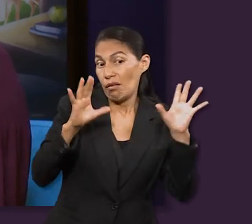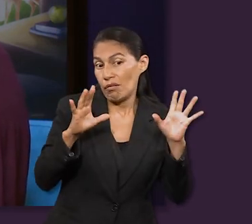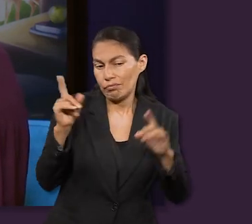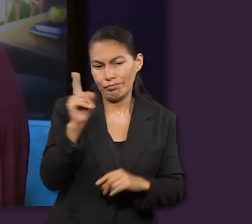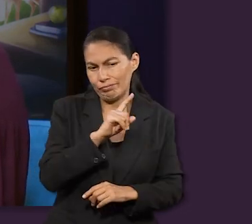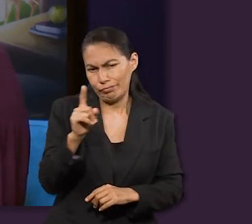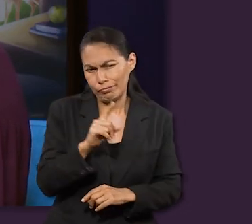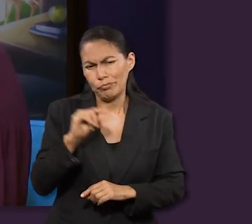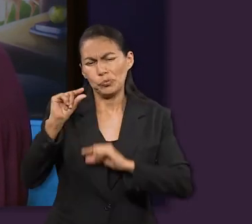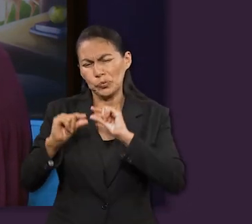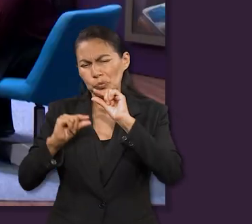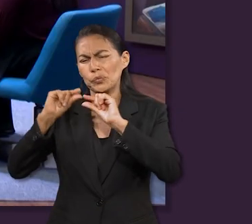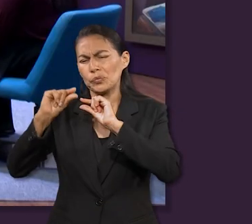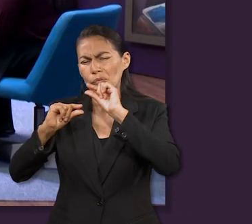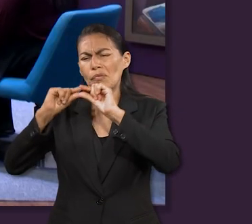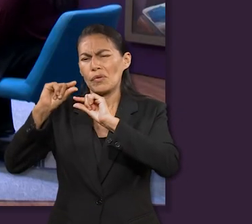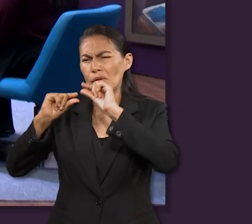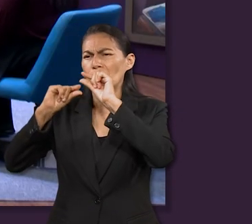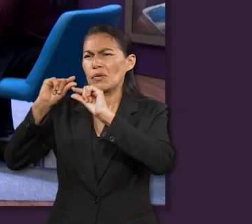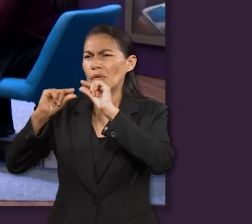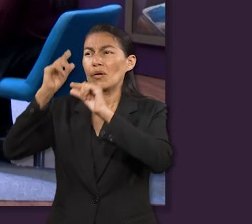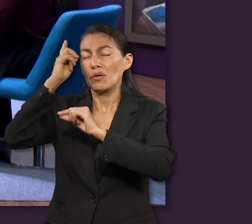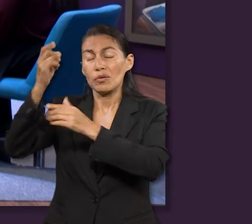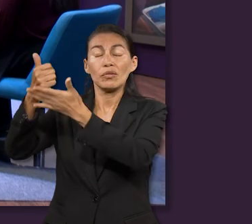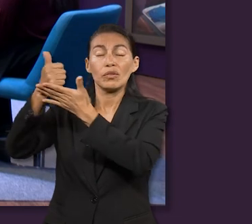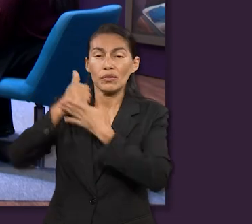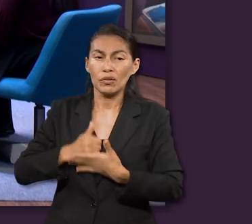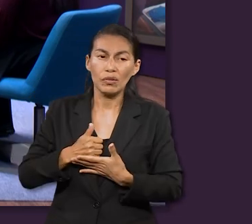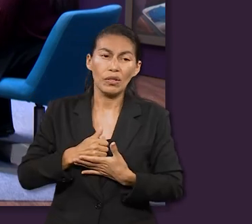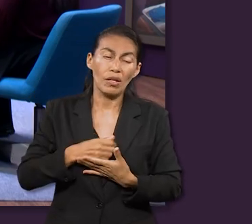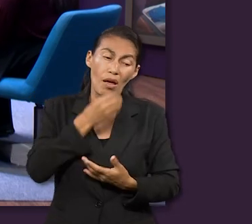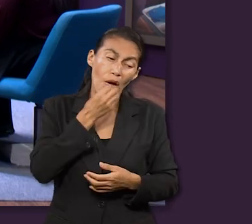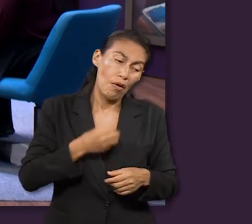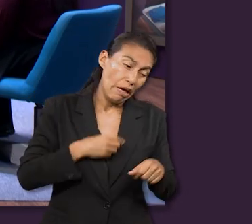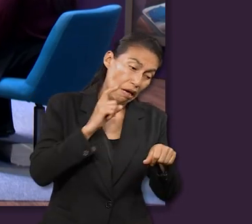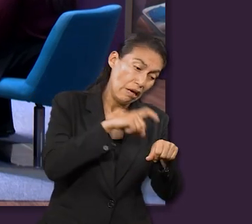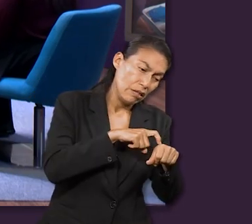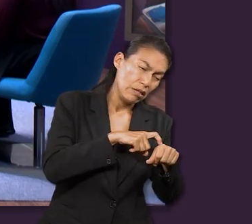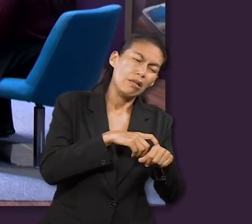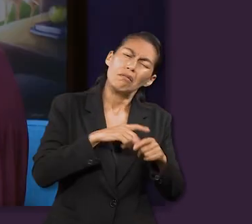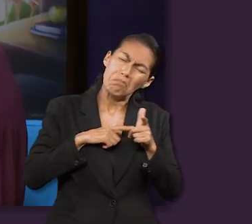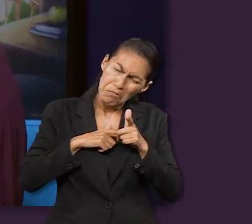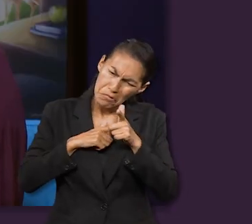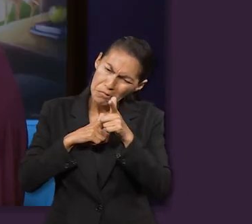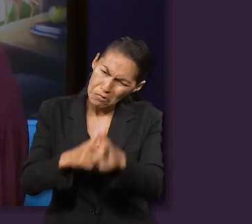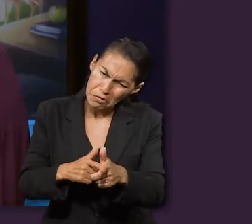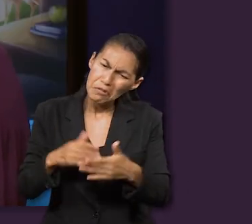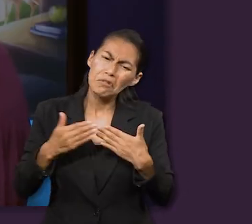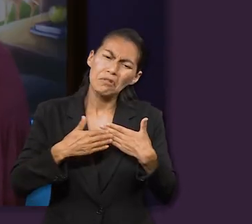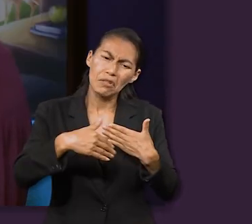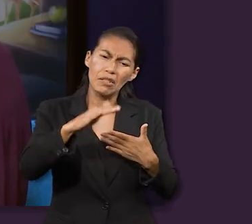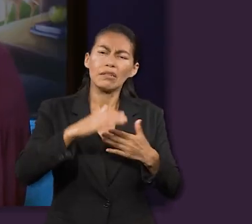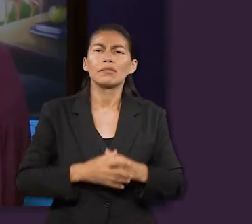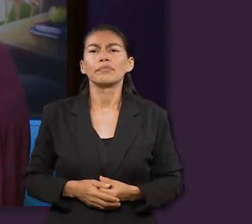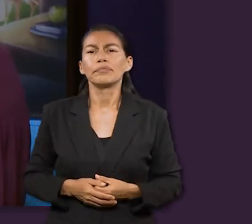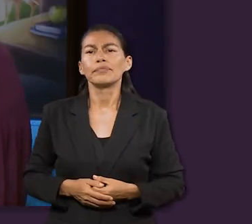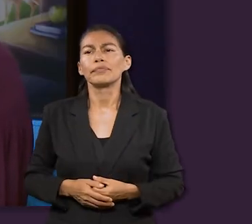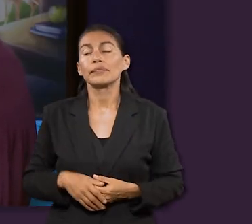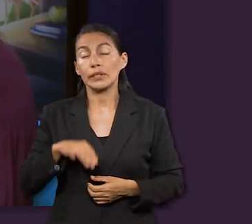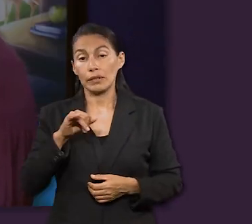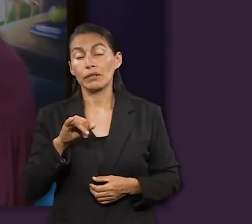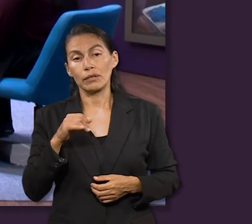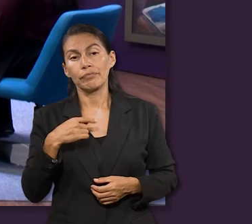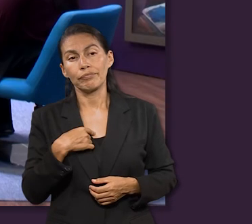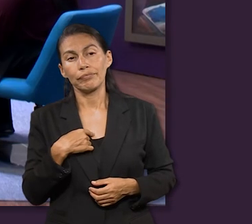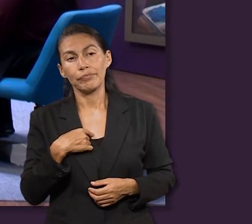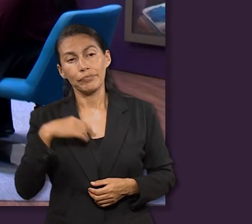es algo que se hace de la noche a la mañana, pero pues con ayuda de Dios y también con los aguijones que tengamos, pues tenemos que salir avantes.